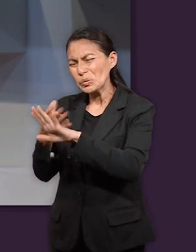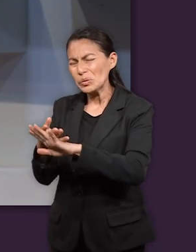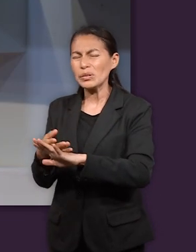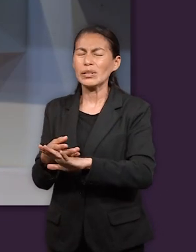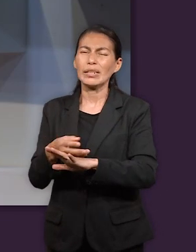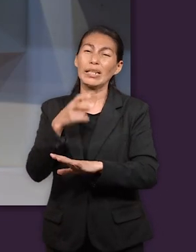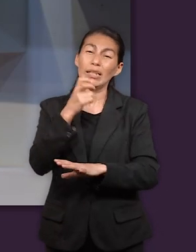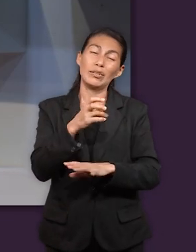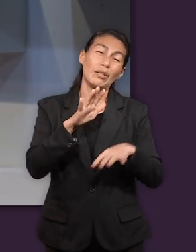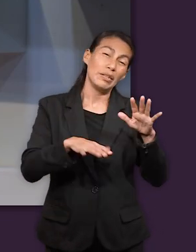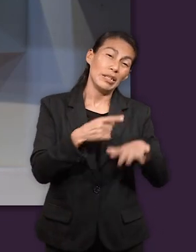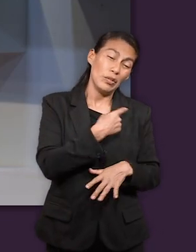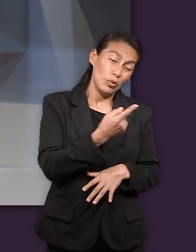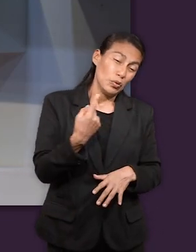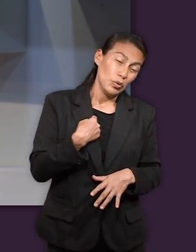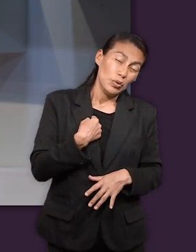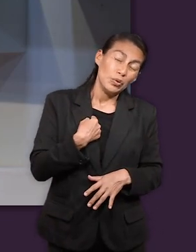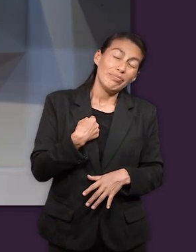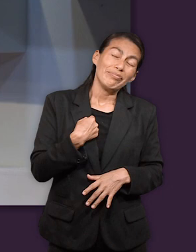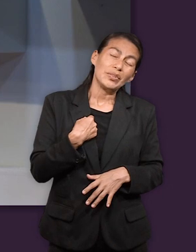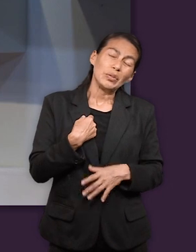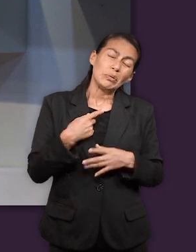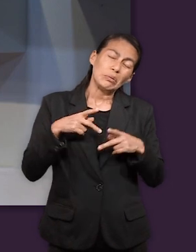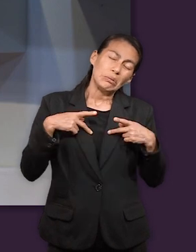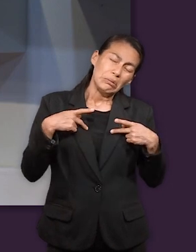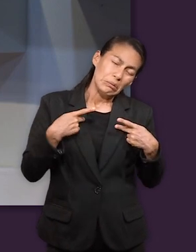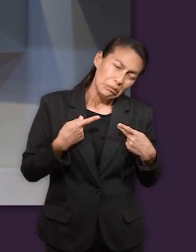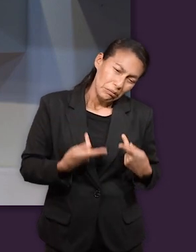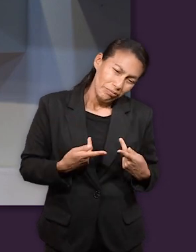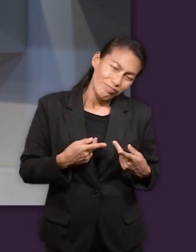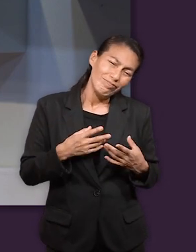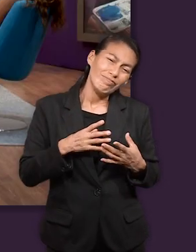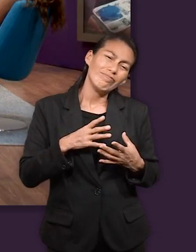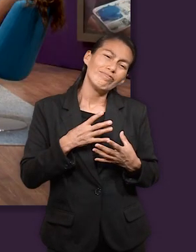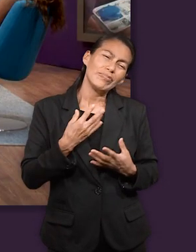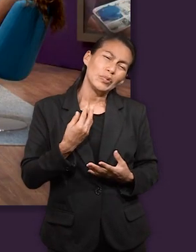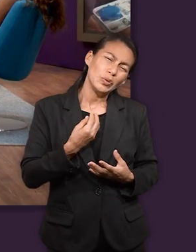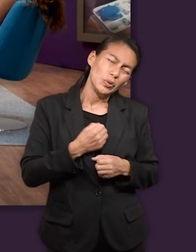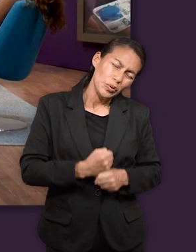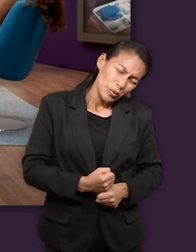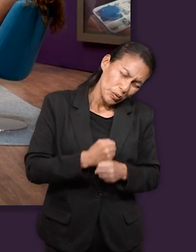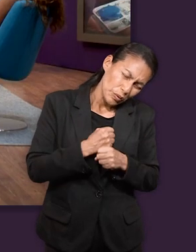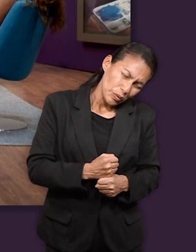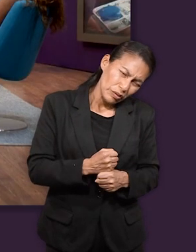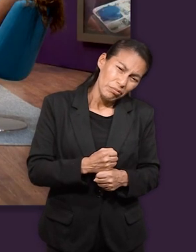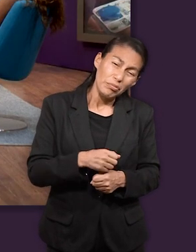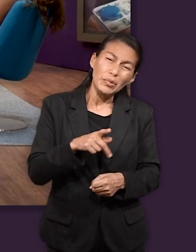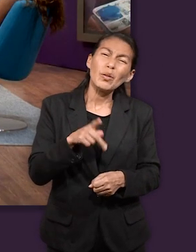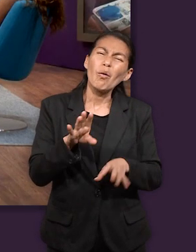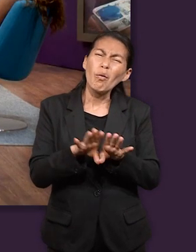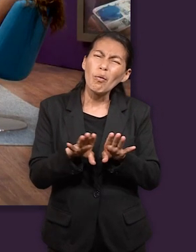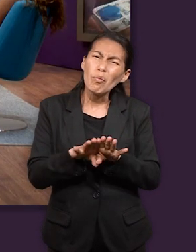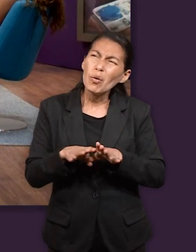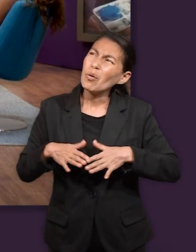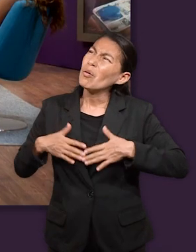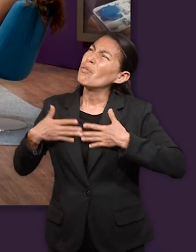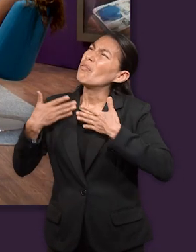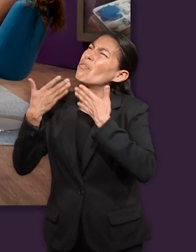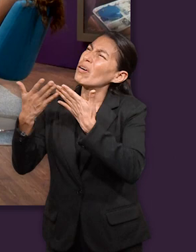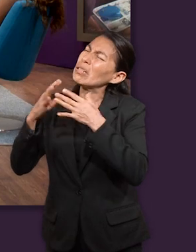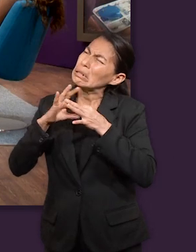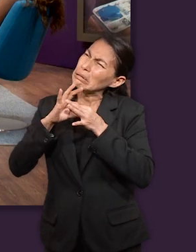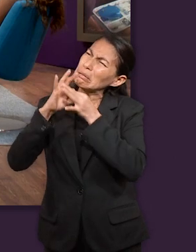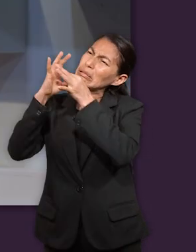todo lo que pasó pues hay desánimo a veces en nuestra vida ¿no? hay circunstancias pero ¿cómo mantener esa confianza